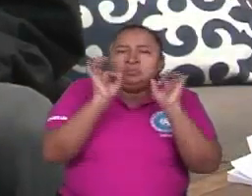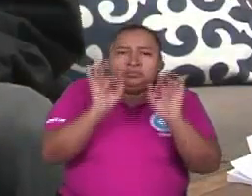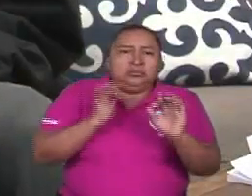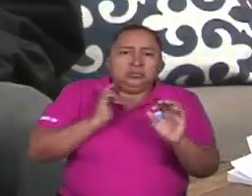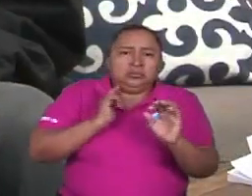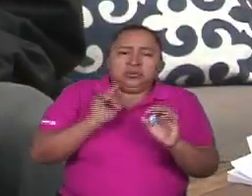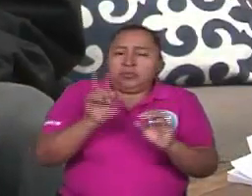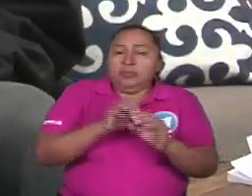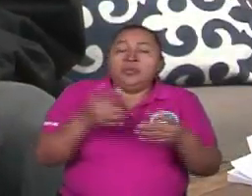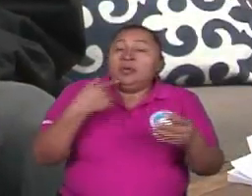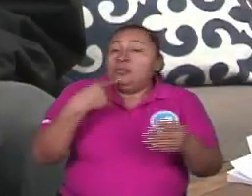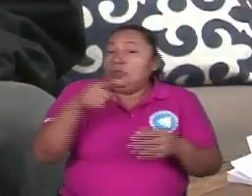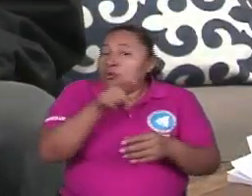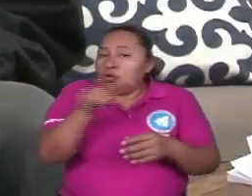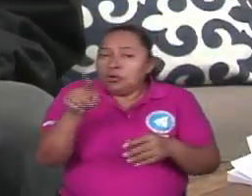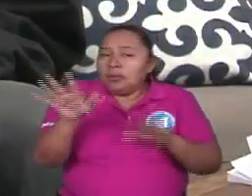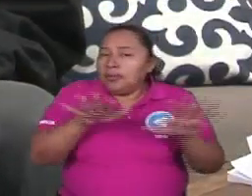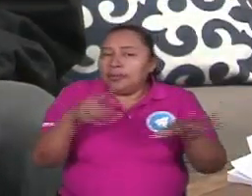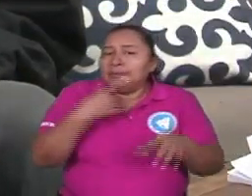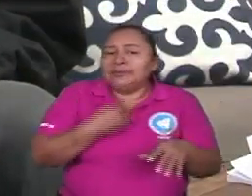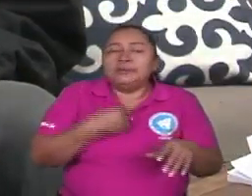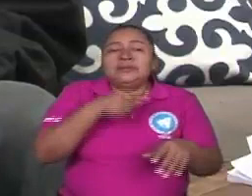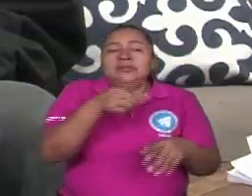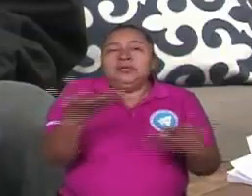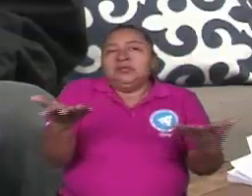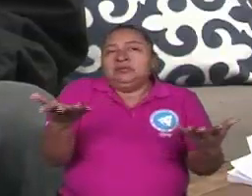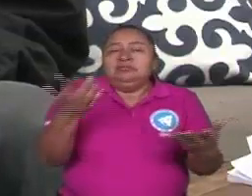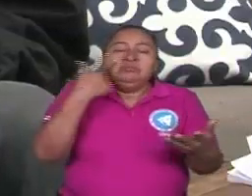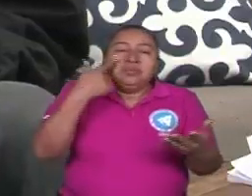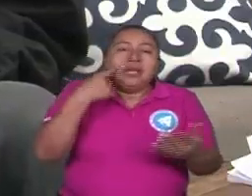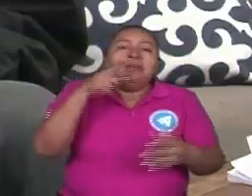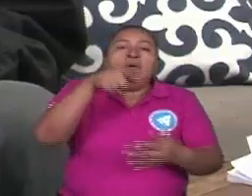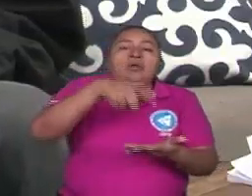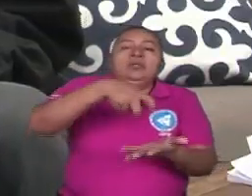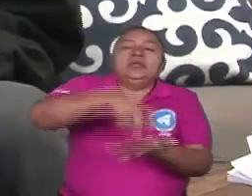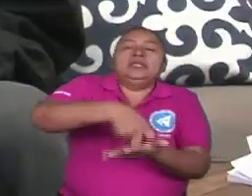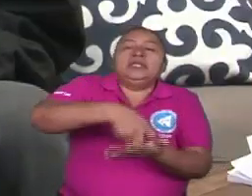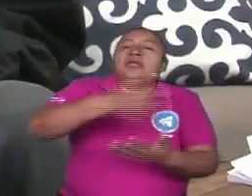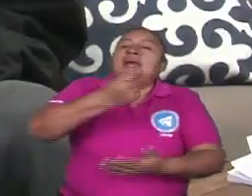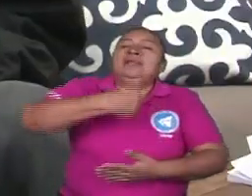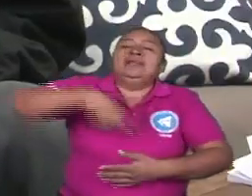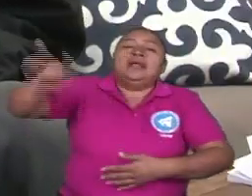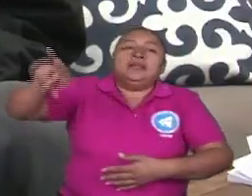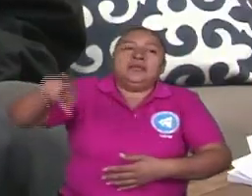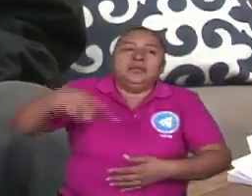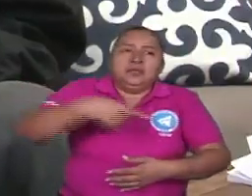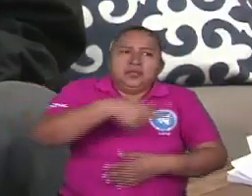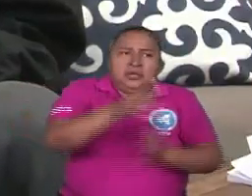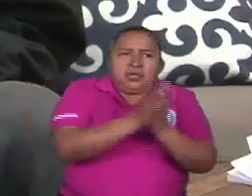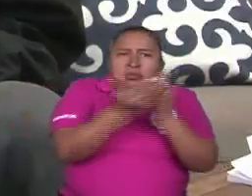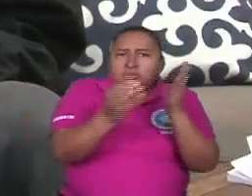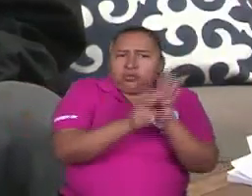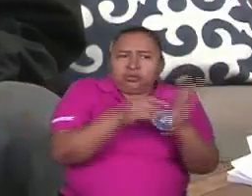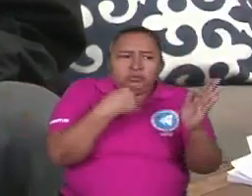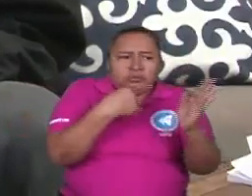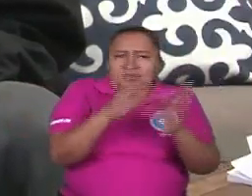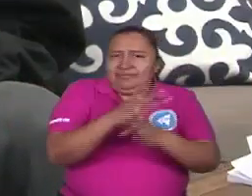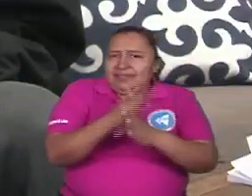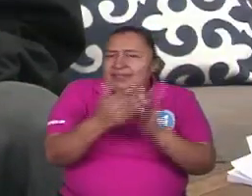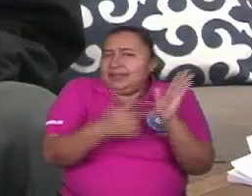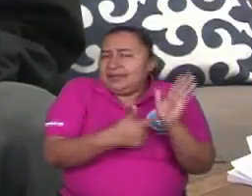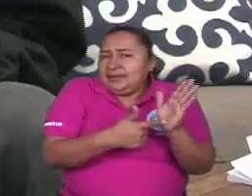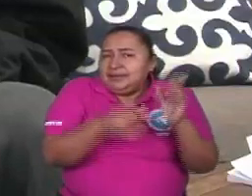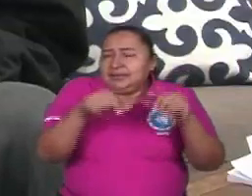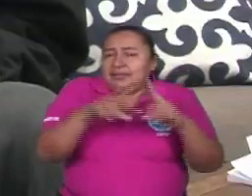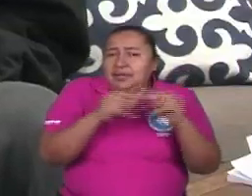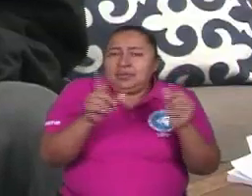¿Ves? No me puedes venir vos a decirme a mí, mira, rendite y andate en contra de la constitución y las leyes de este país y las instituciones de